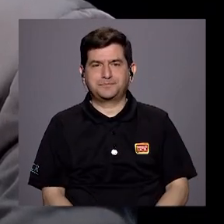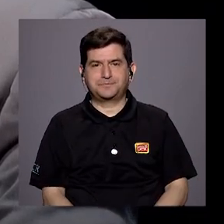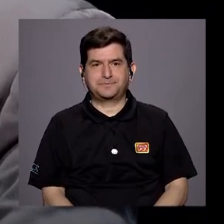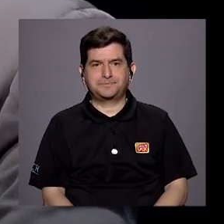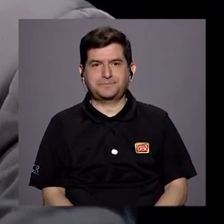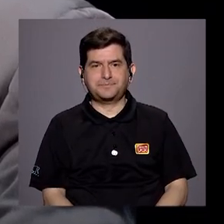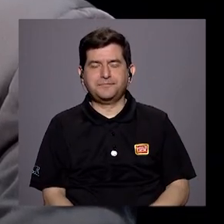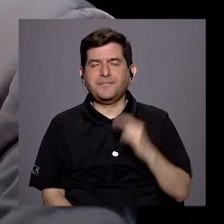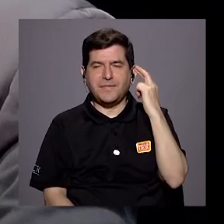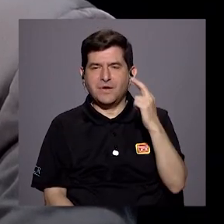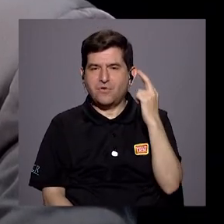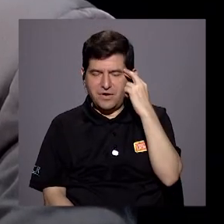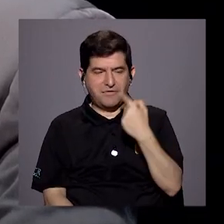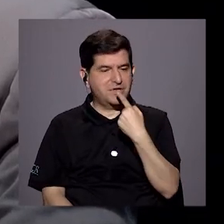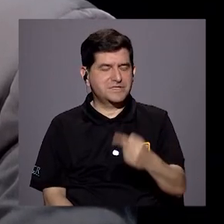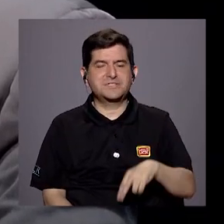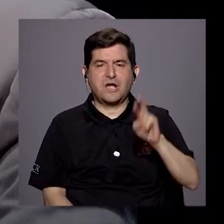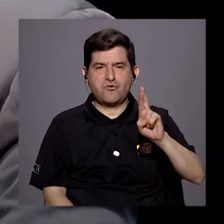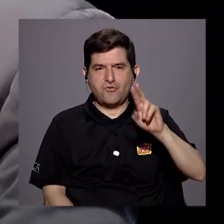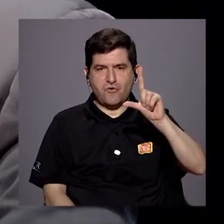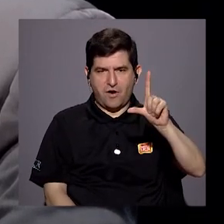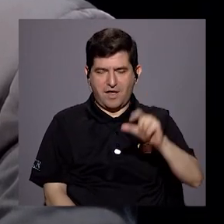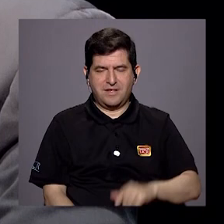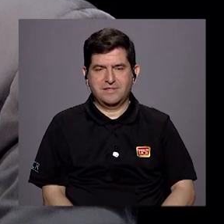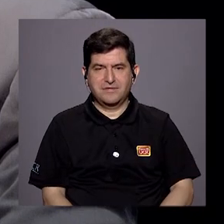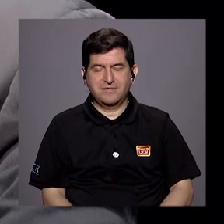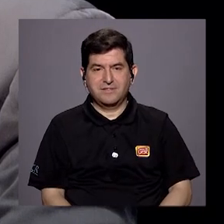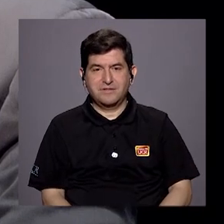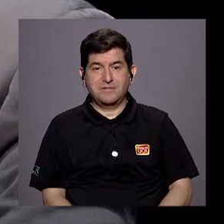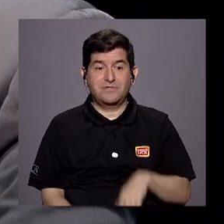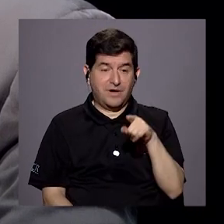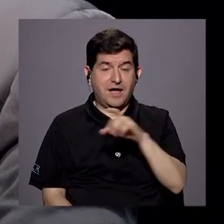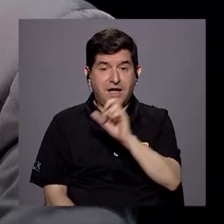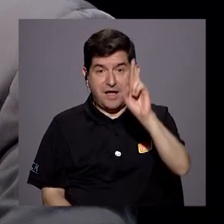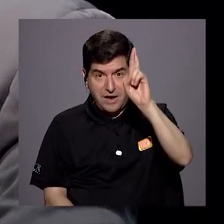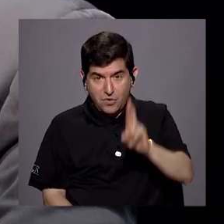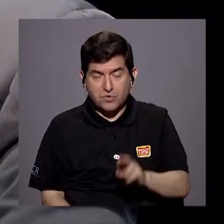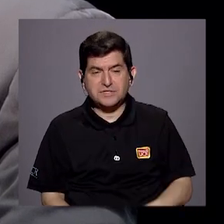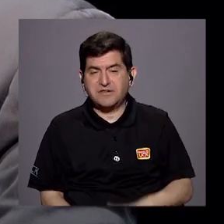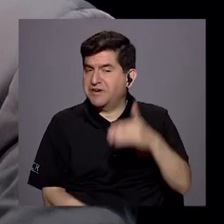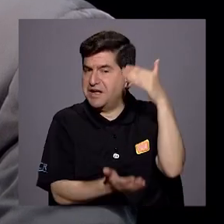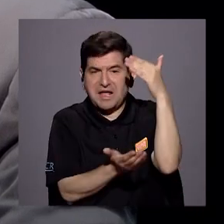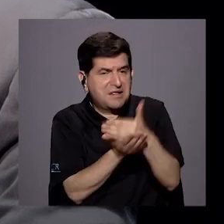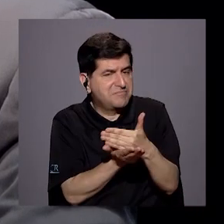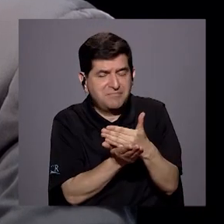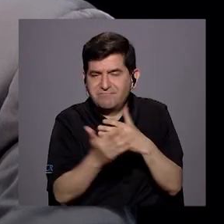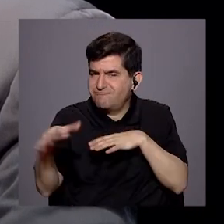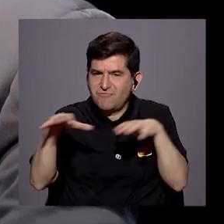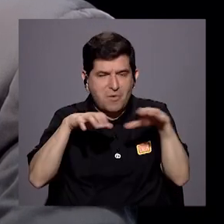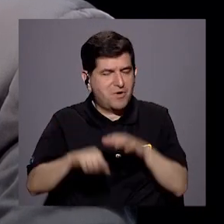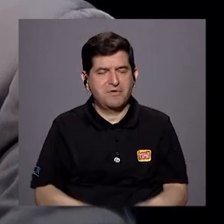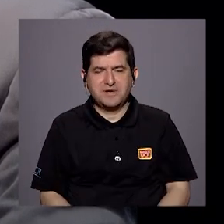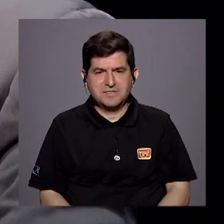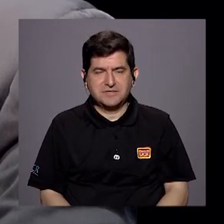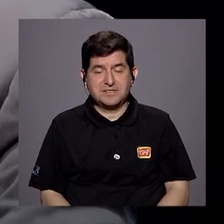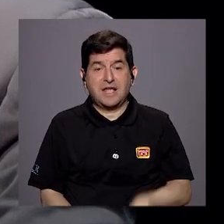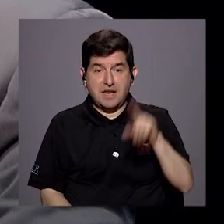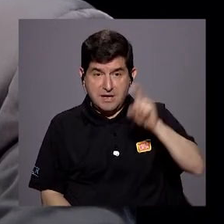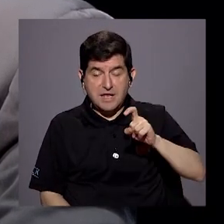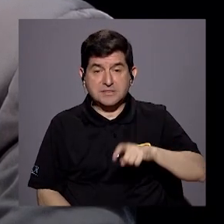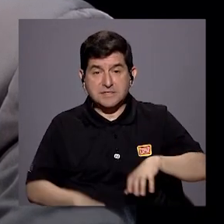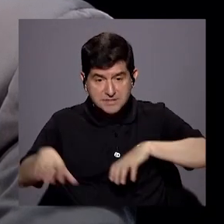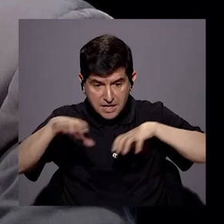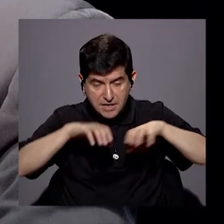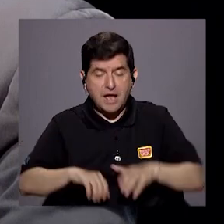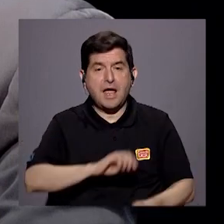Me quiero ir con esta reflexión de don Rolando Laclé. El carrito que se llama Costa Rica está estancado, no se muevan. La reactivación que